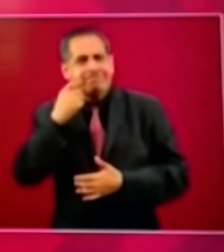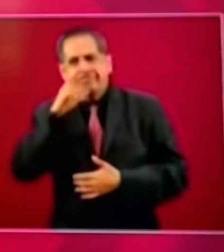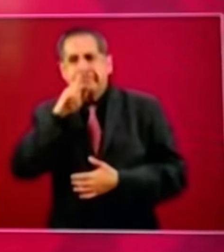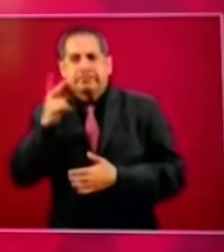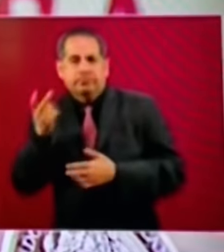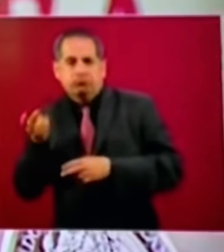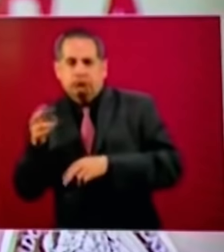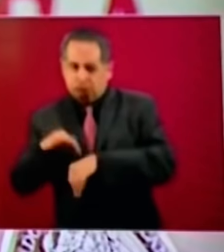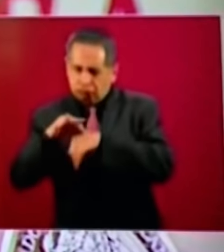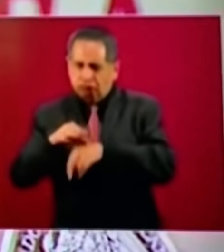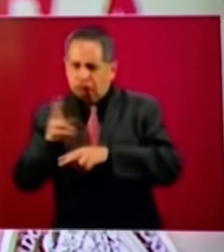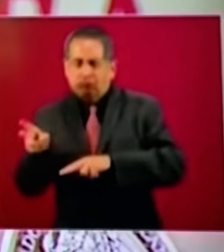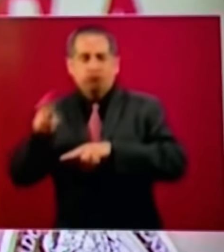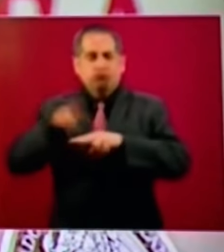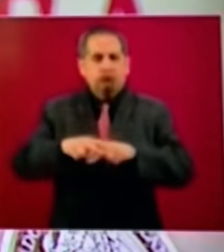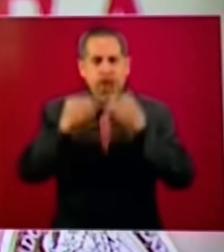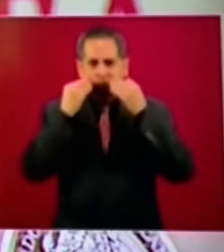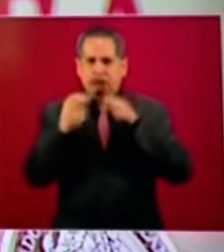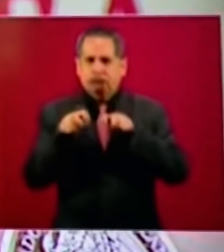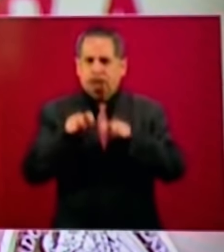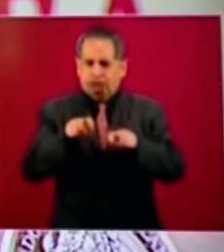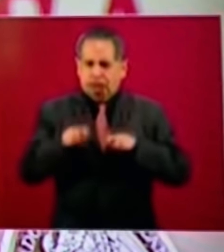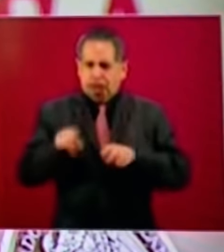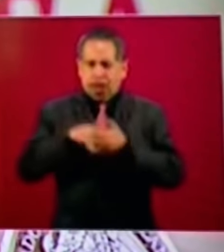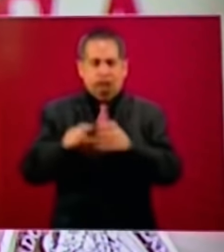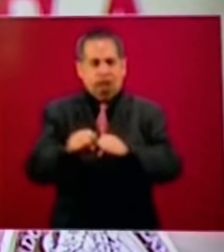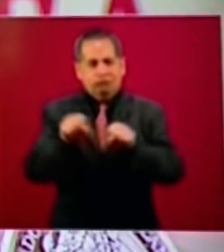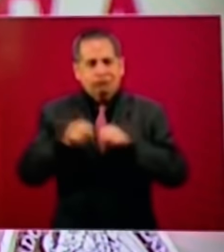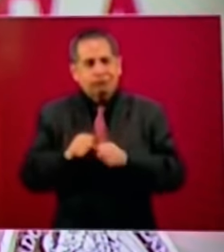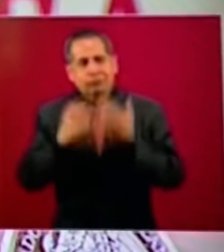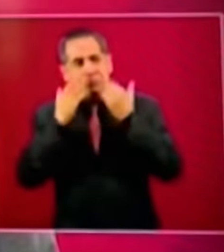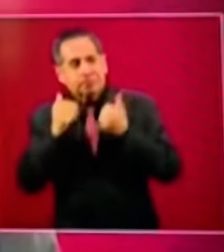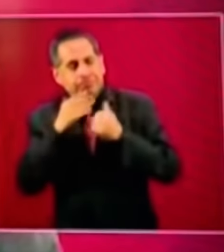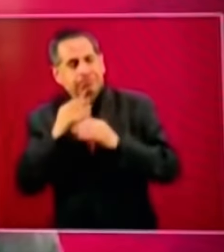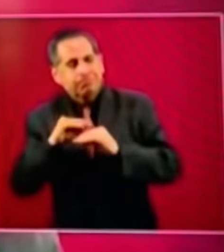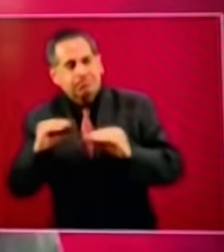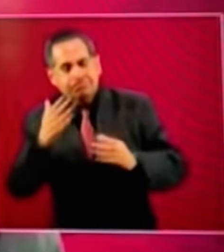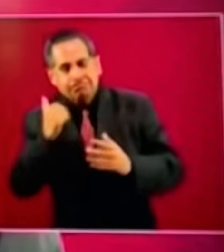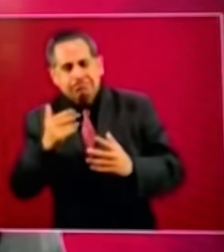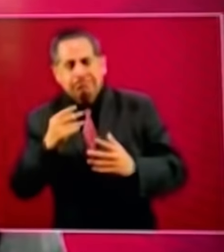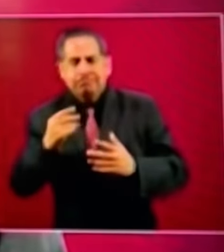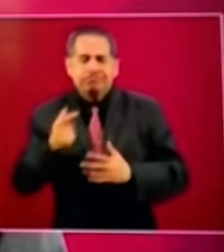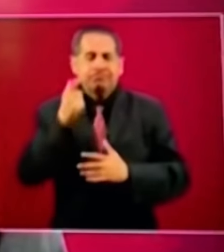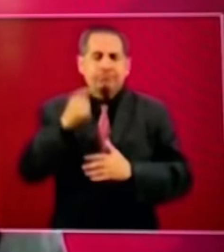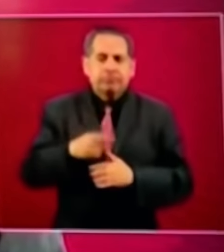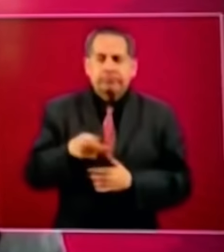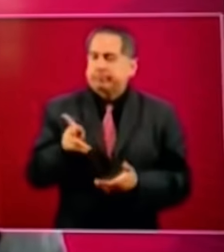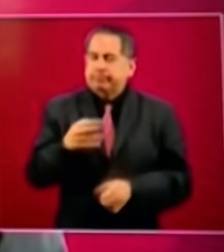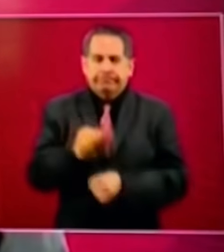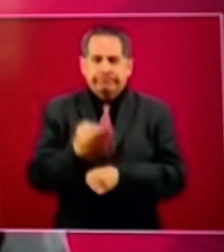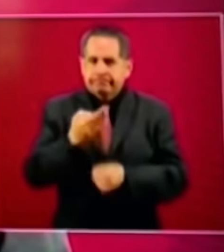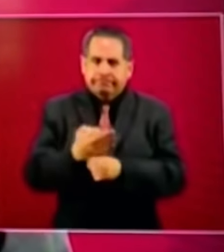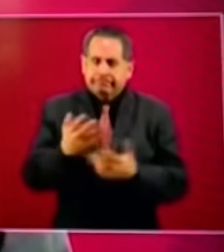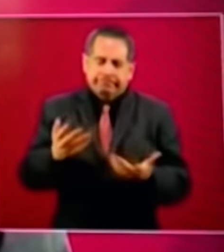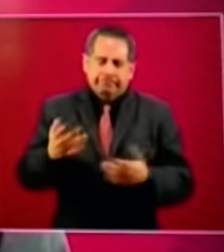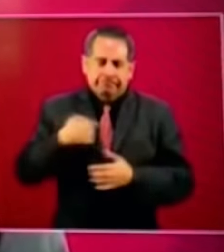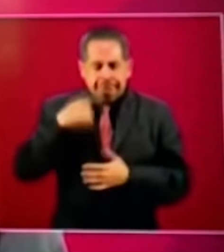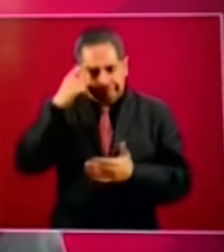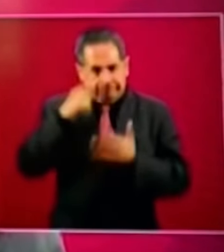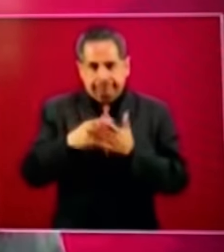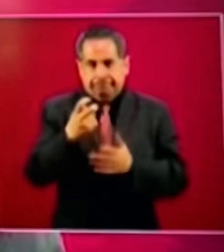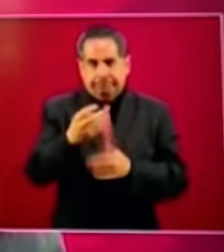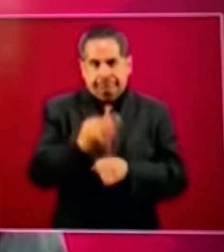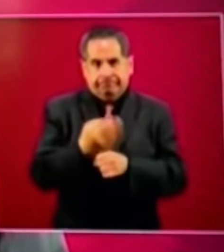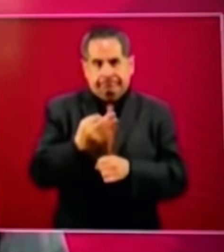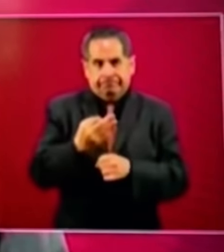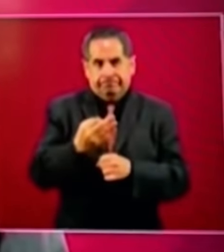la atención de sus maestros y el tiempo con todos sus compañeros no son las condiciones en las que esperábamos regresar a